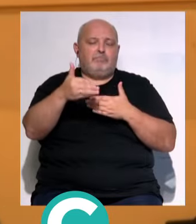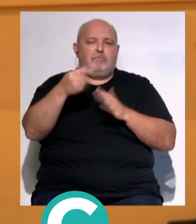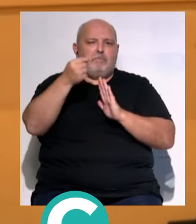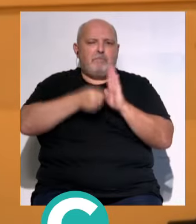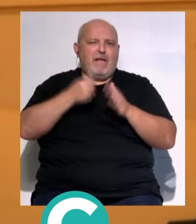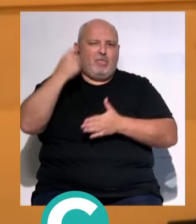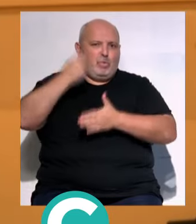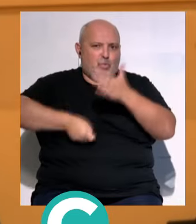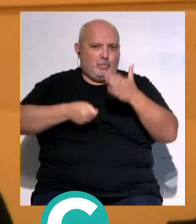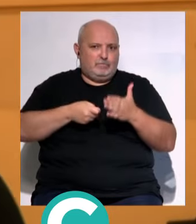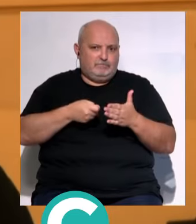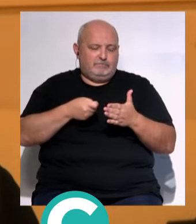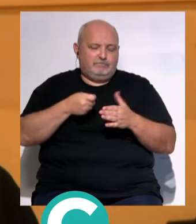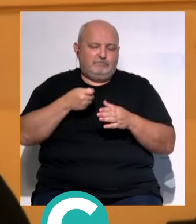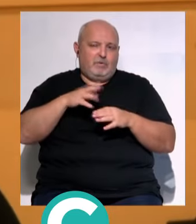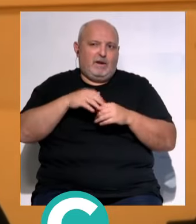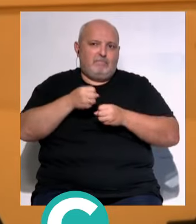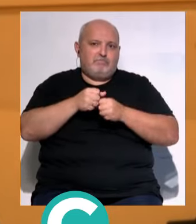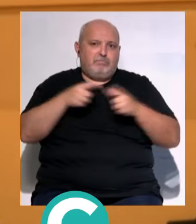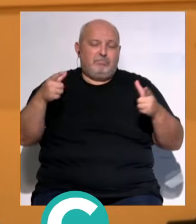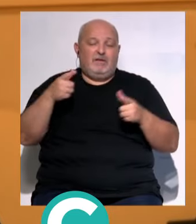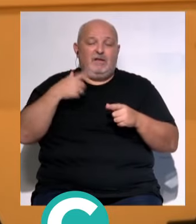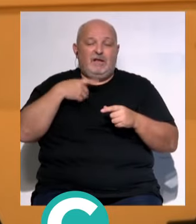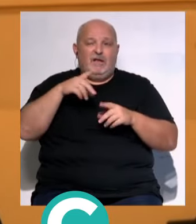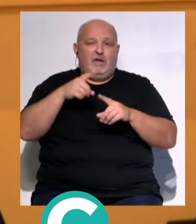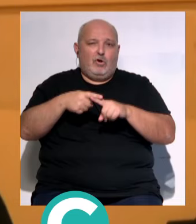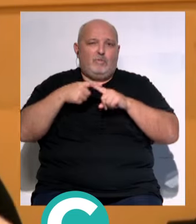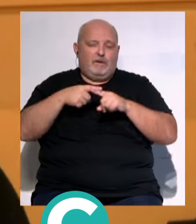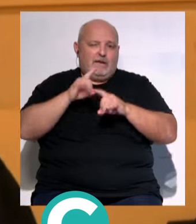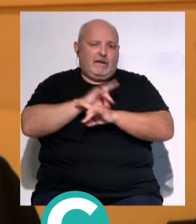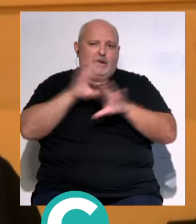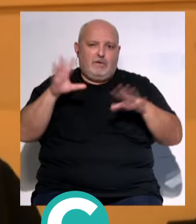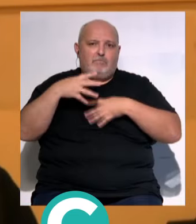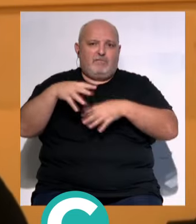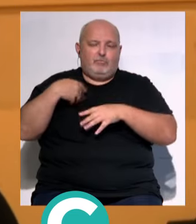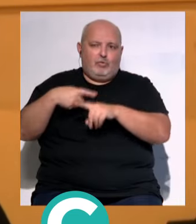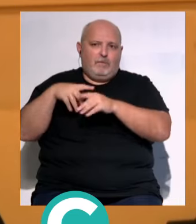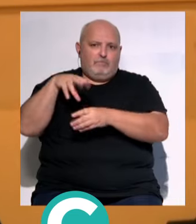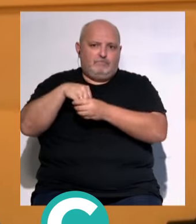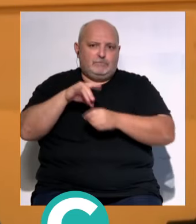medidas más restrictivas... ...porque nosotros compartimos absolutamente... ...el espíritu de la manifestación.